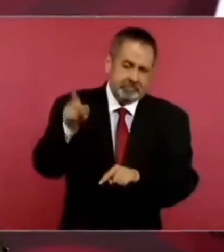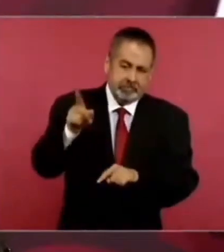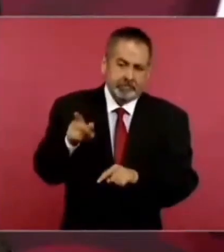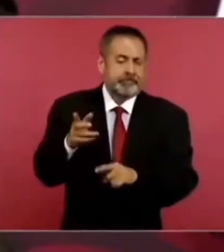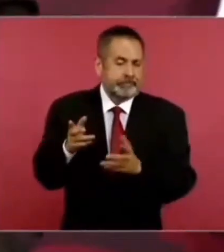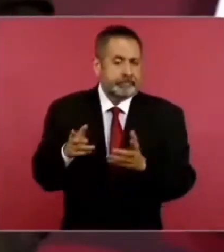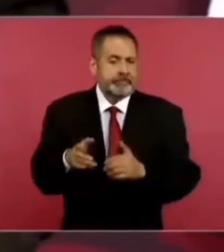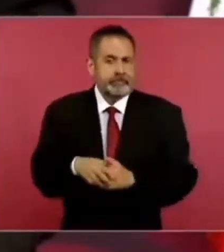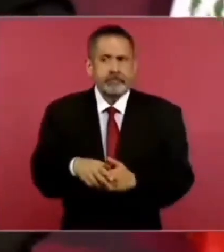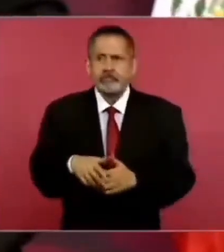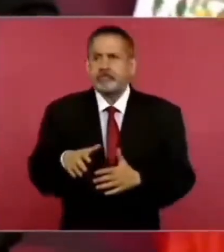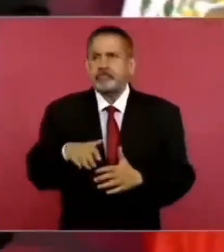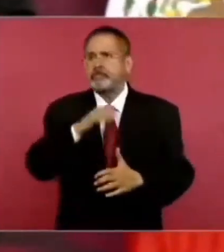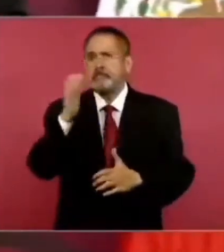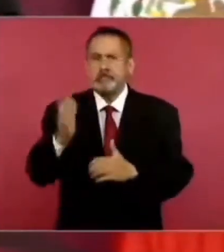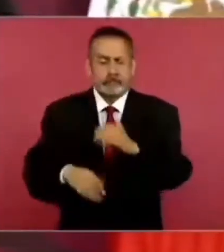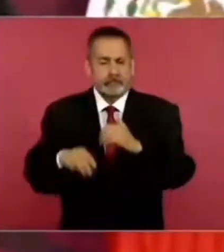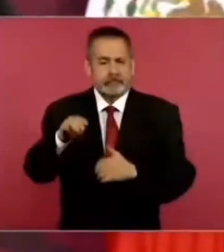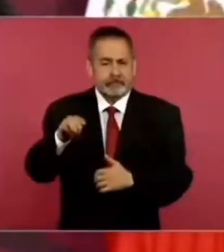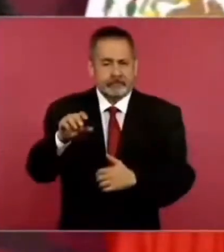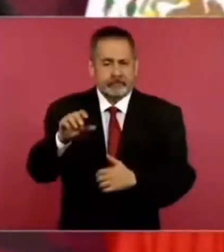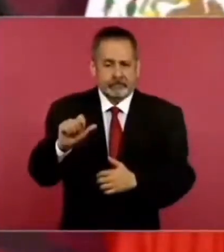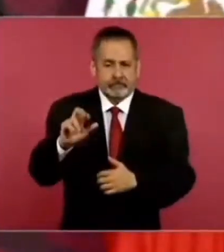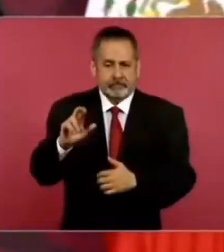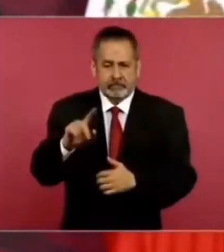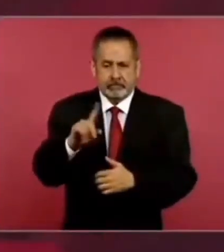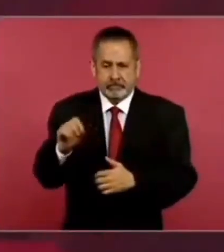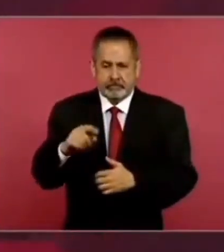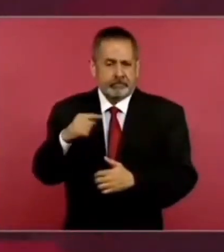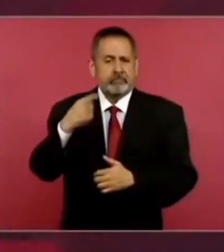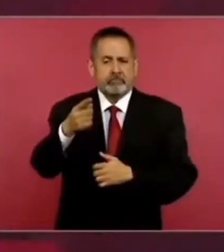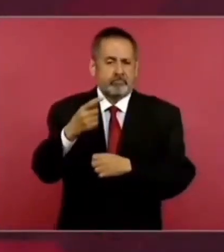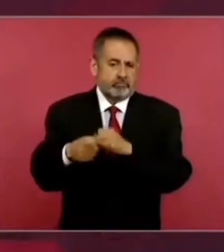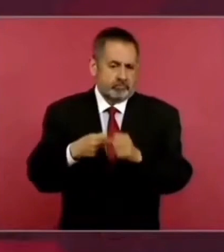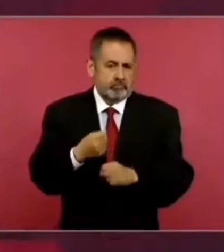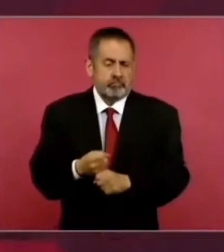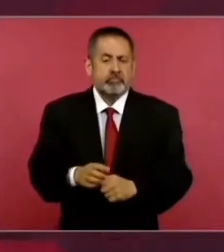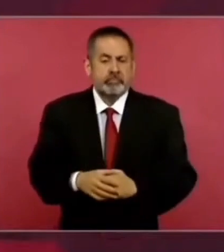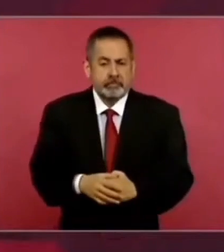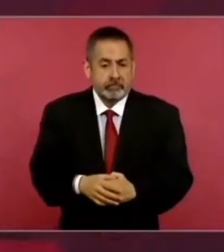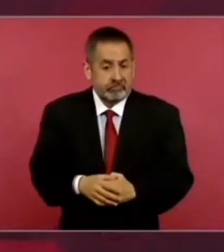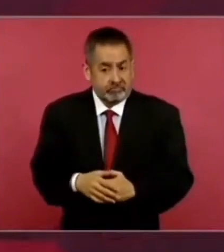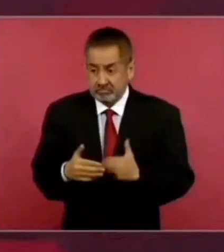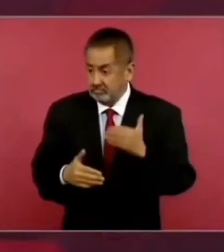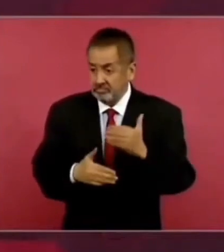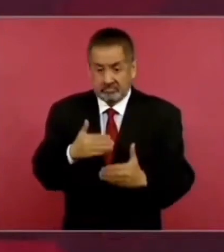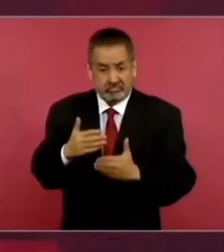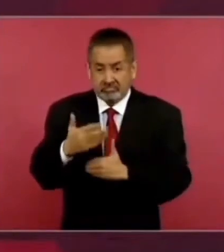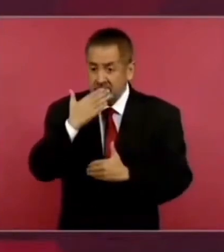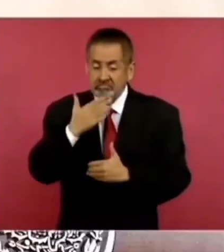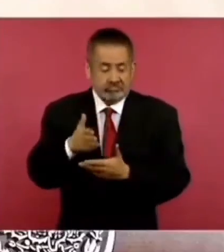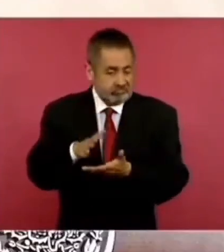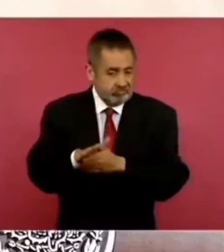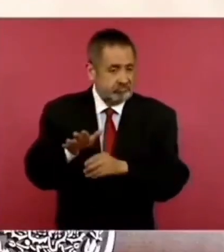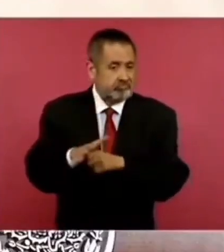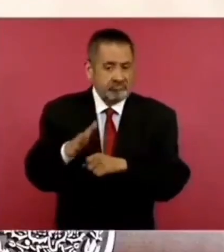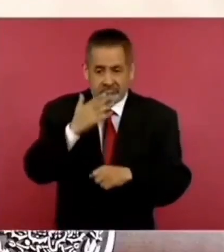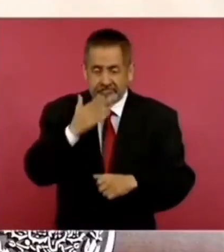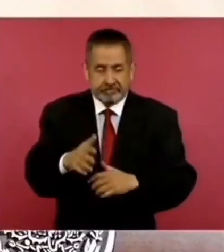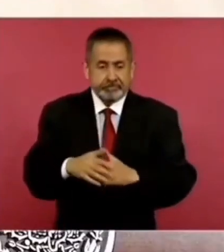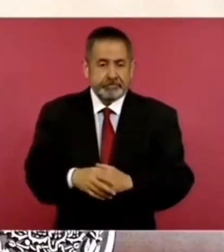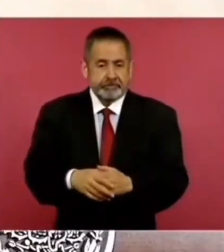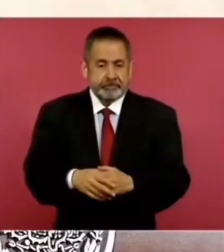vamos a terminar en marzo del año próximo. Va muy avanzada. Ya